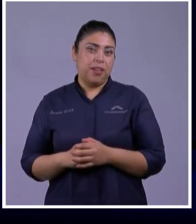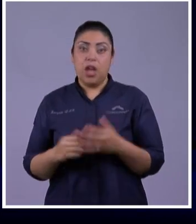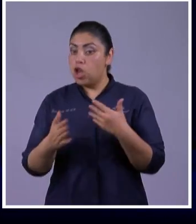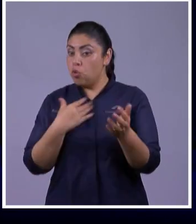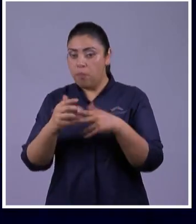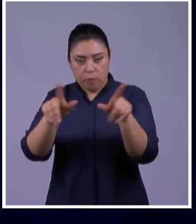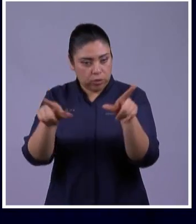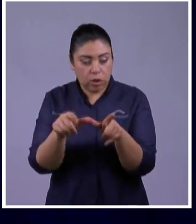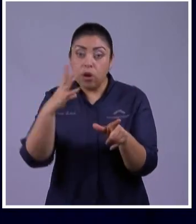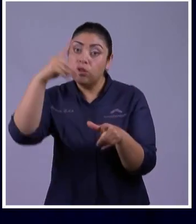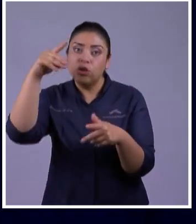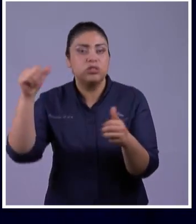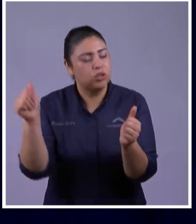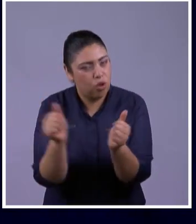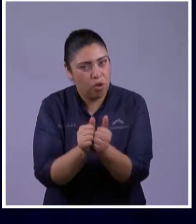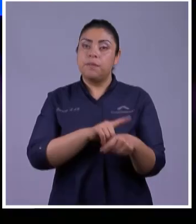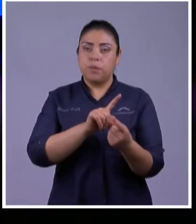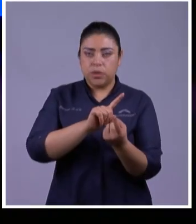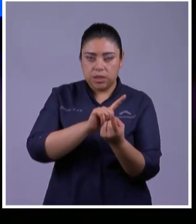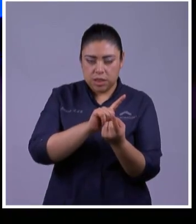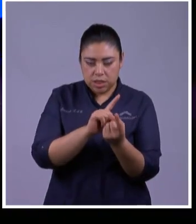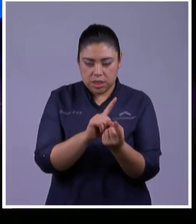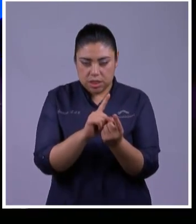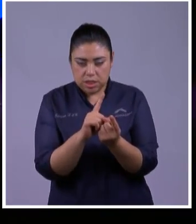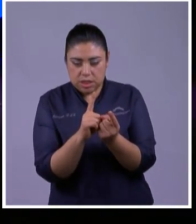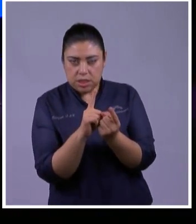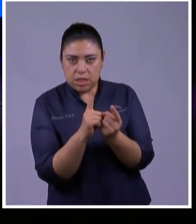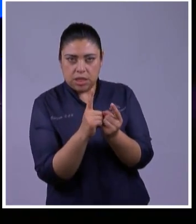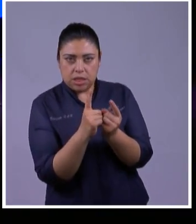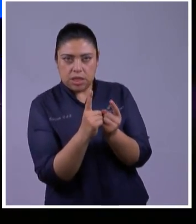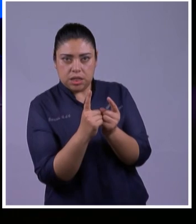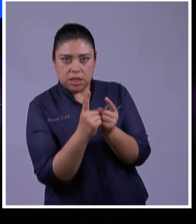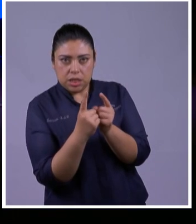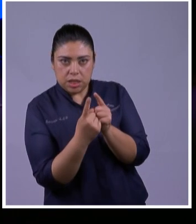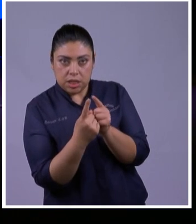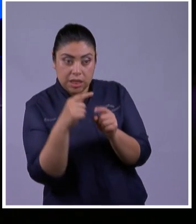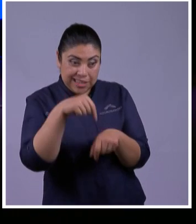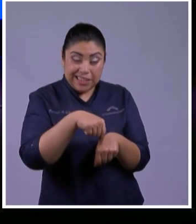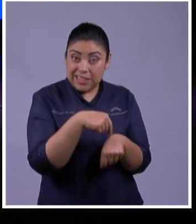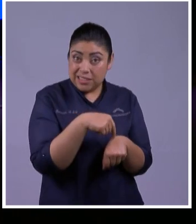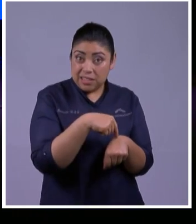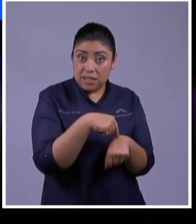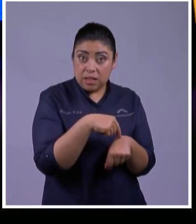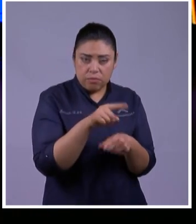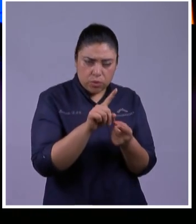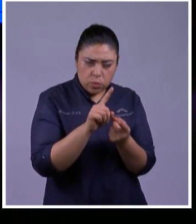Vayas Ahora quiero Contarles esto Esta estación Solo es de transición